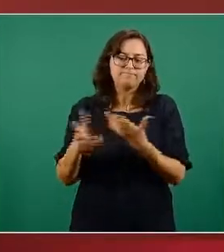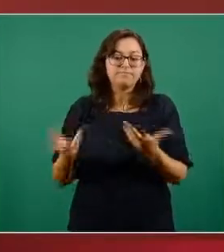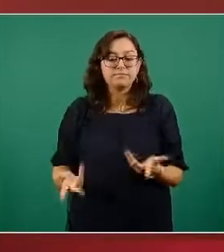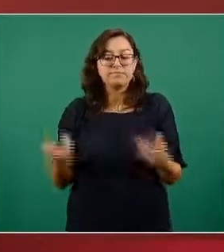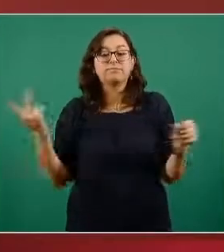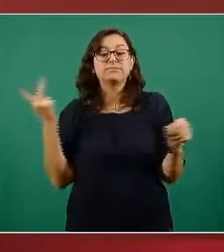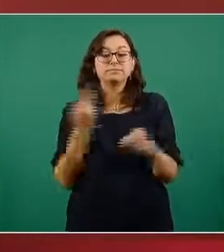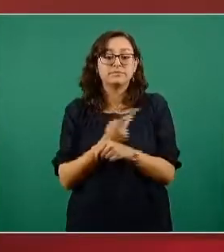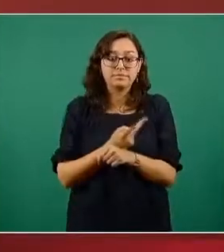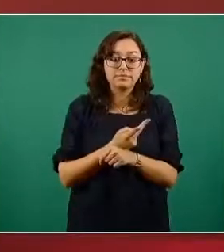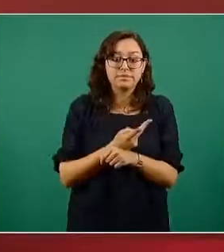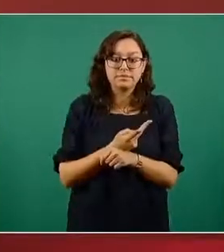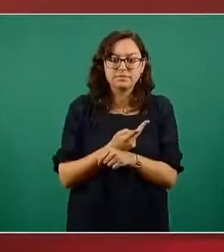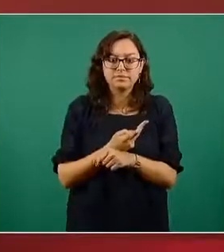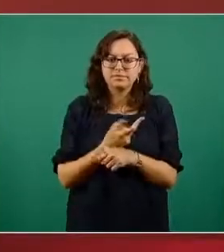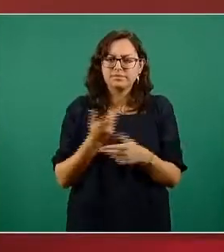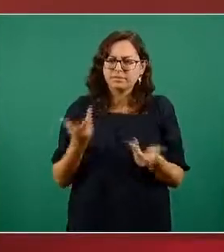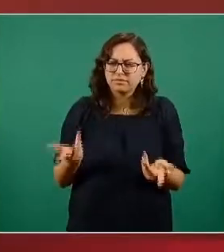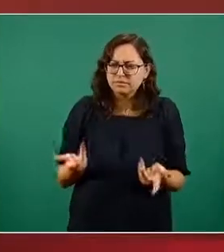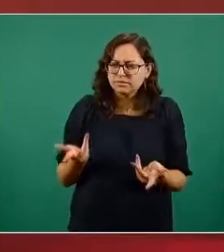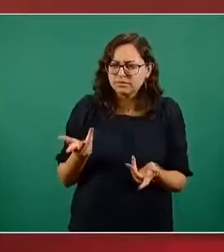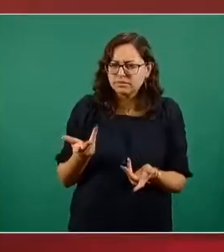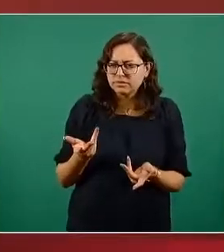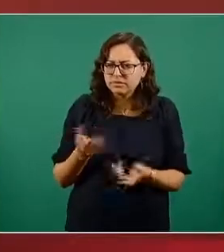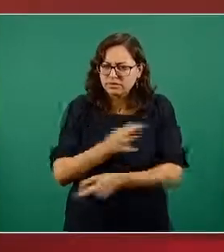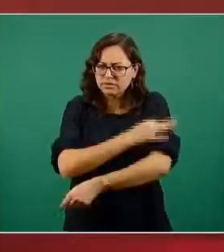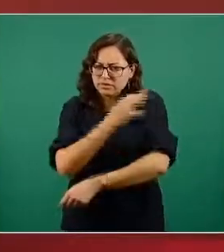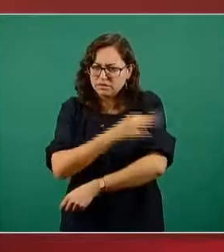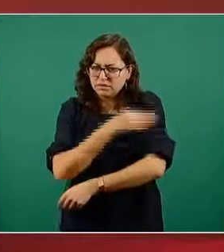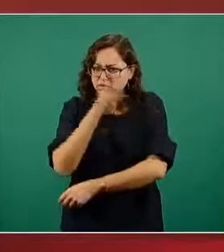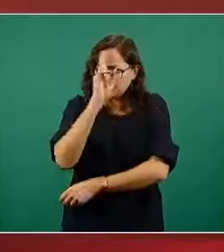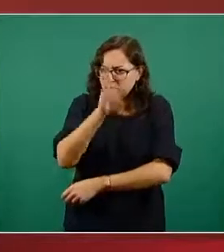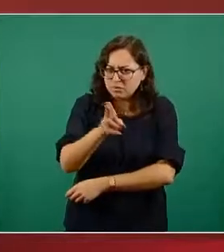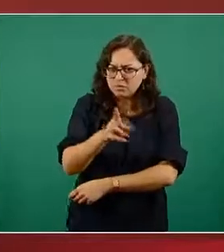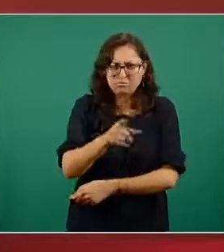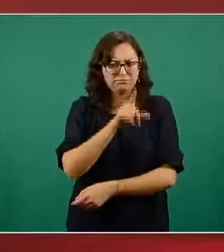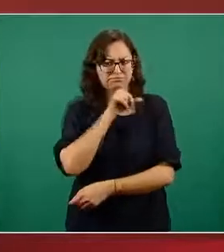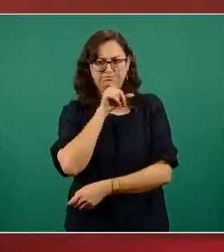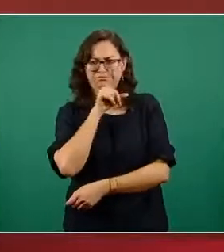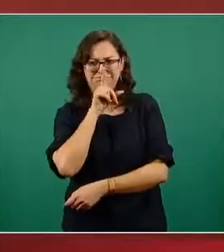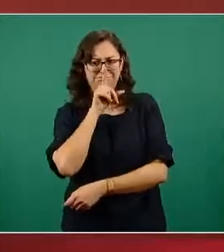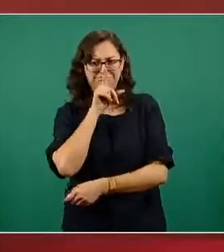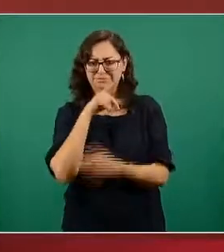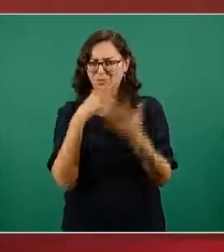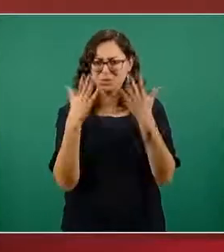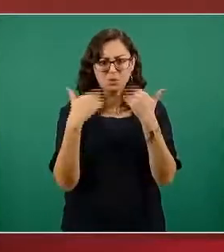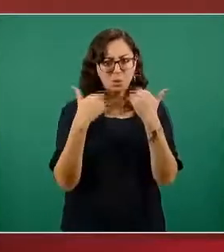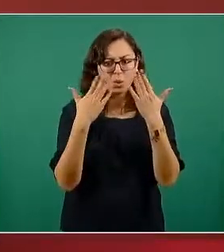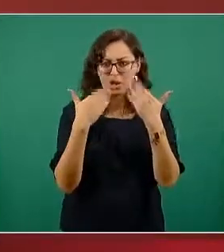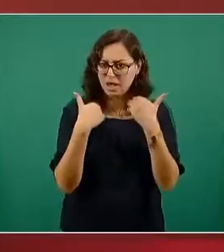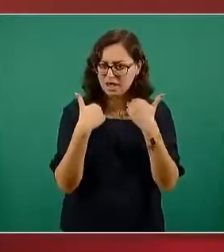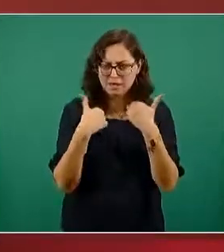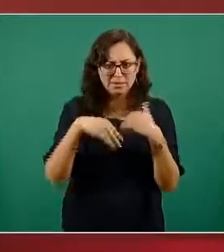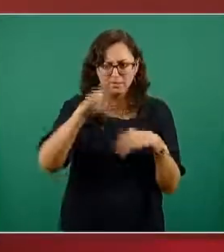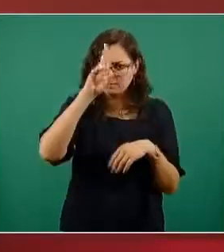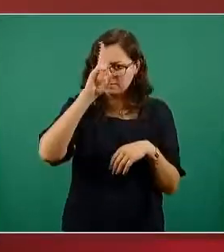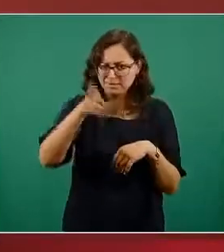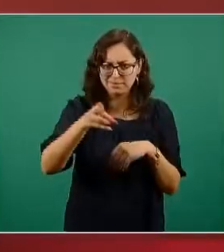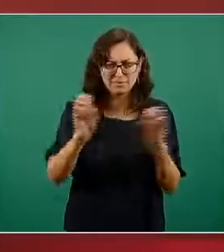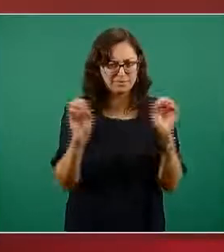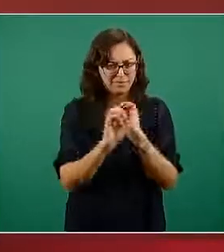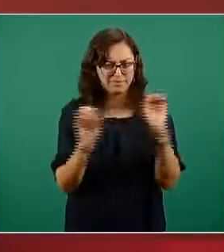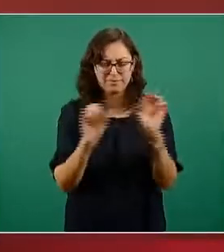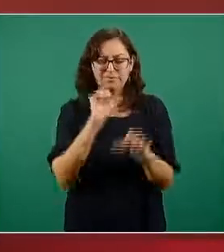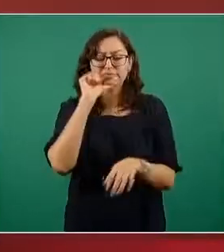recolectaron como que se trataba de una prohibición de uso no hay tal prohibición de uso no hay tal prohibición de uso lo que el